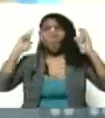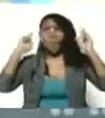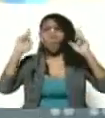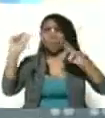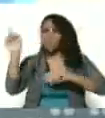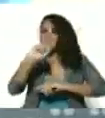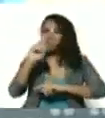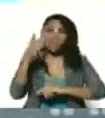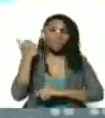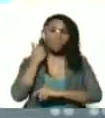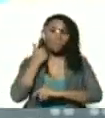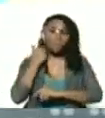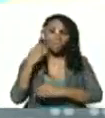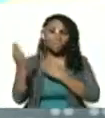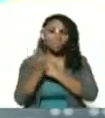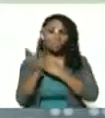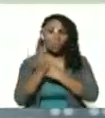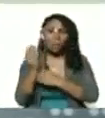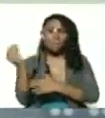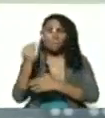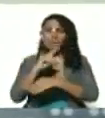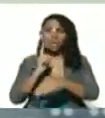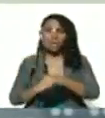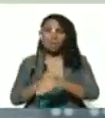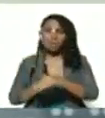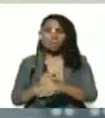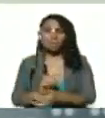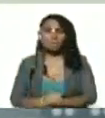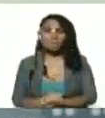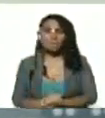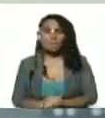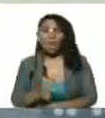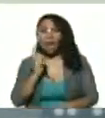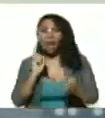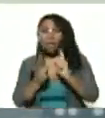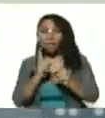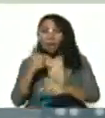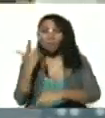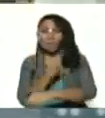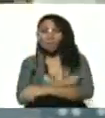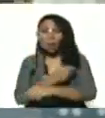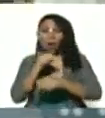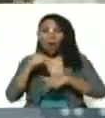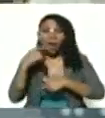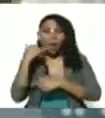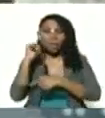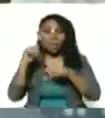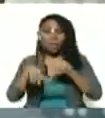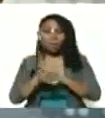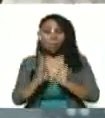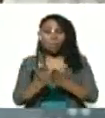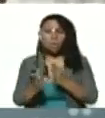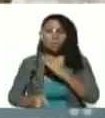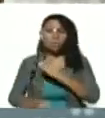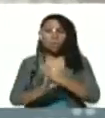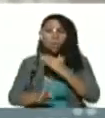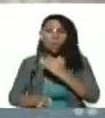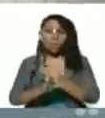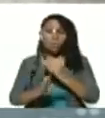enferme y lo protegerán por más tiempo algunas de las vacunas que están en el mundo están todavía